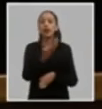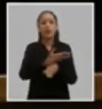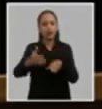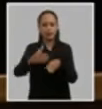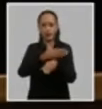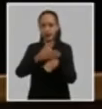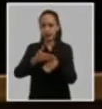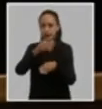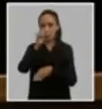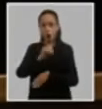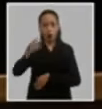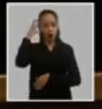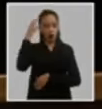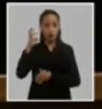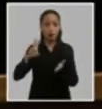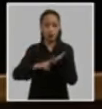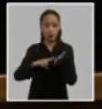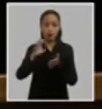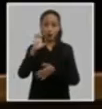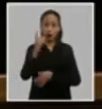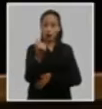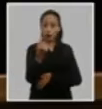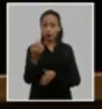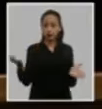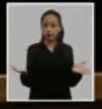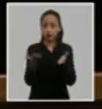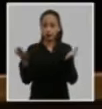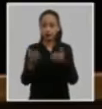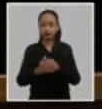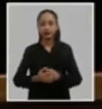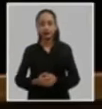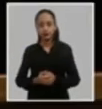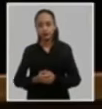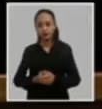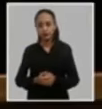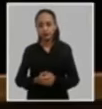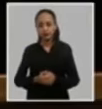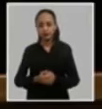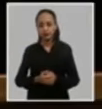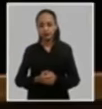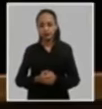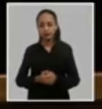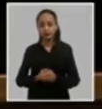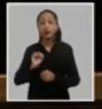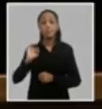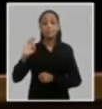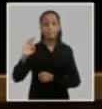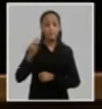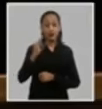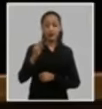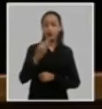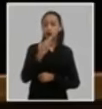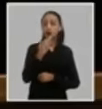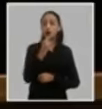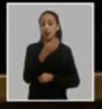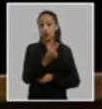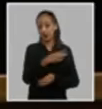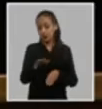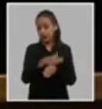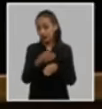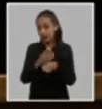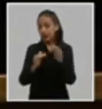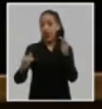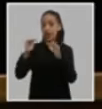económicos la adecuación de las políticas sociales a los nuevos escenarios y el perfeccionamiento en los distintos niveles del estado